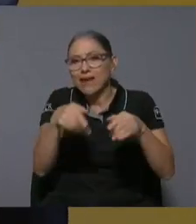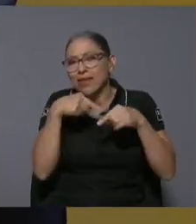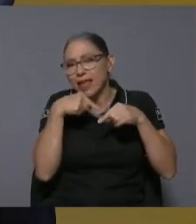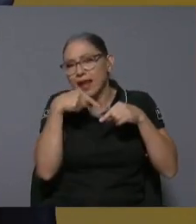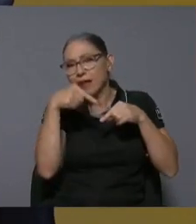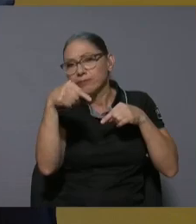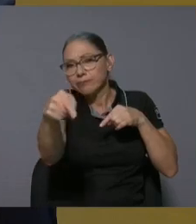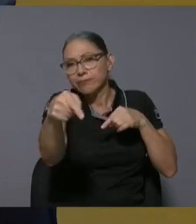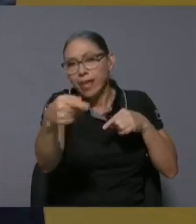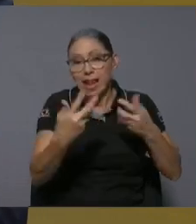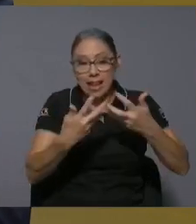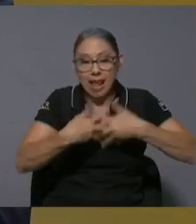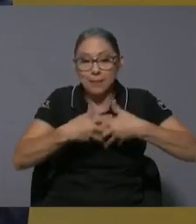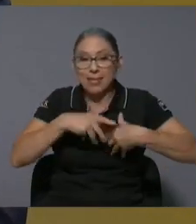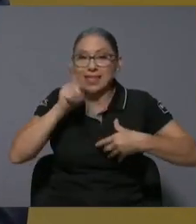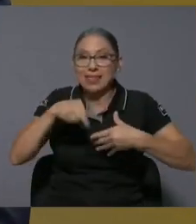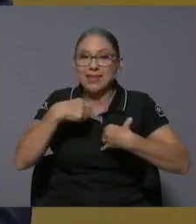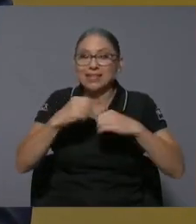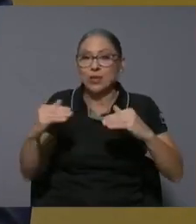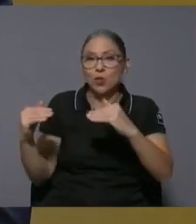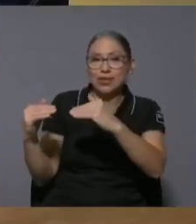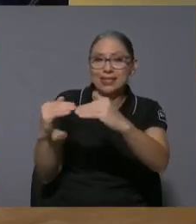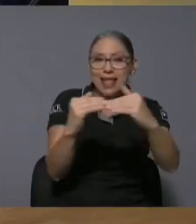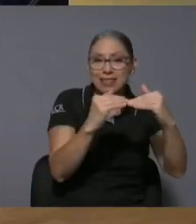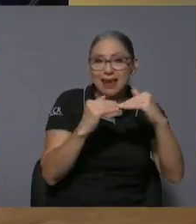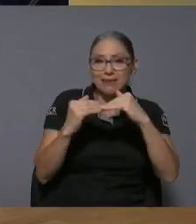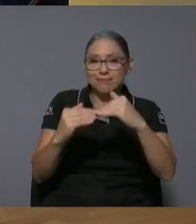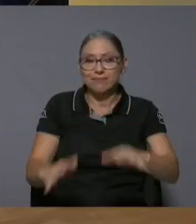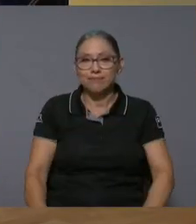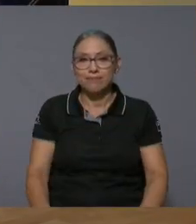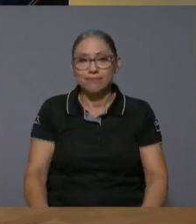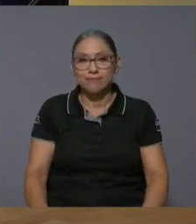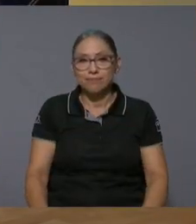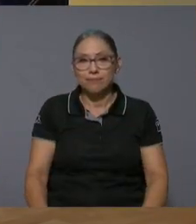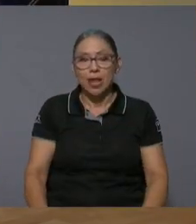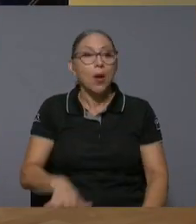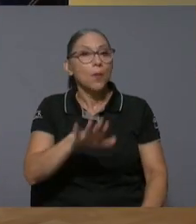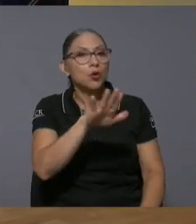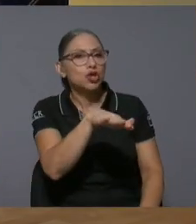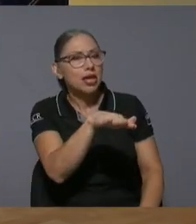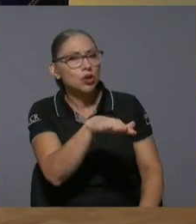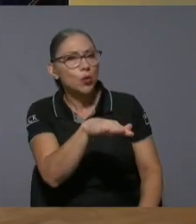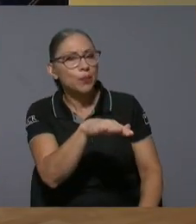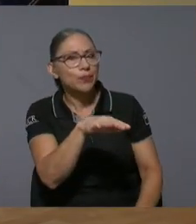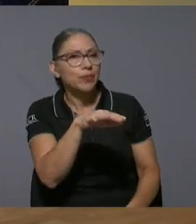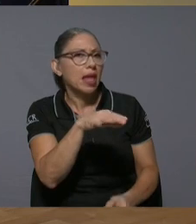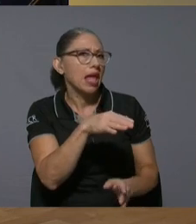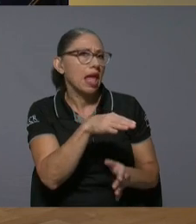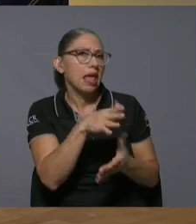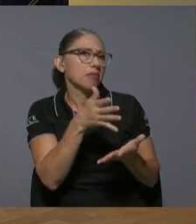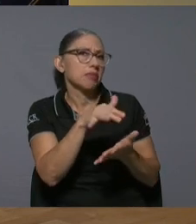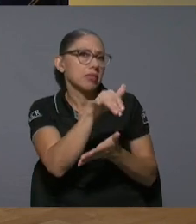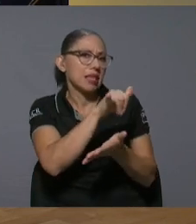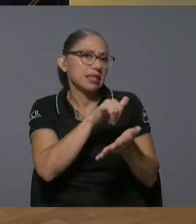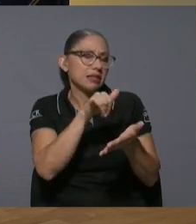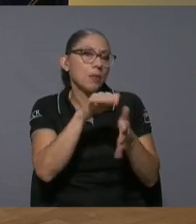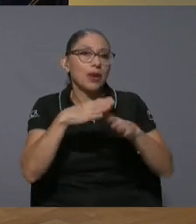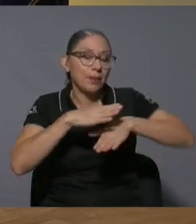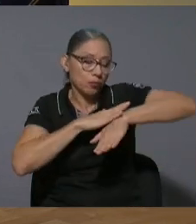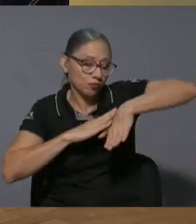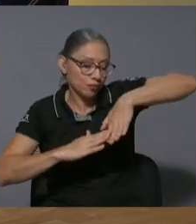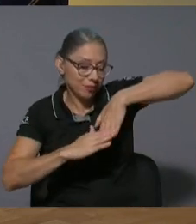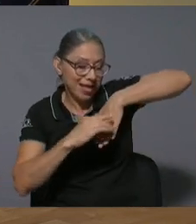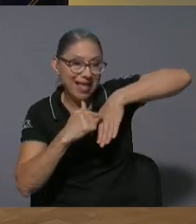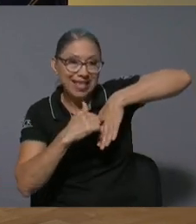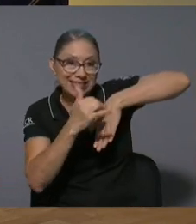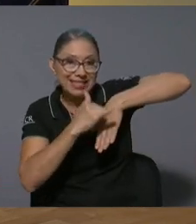llevarlo a un estándar por cierto entre San José y cualquiera de las dos fronteras hay 300 y tantos